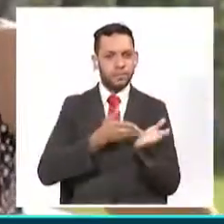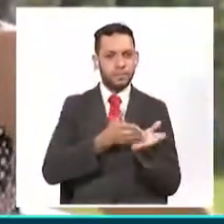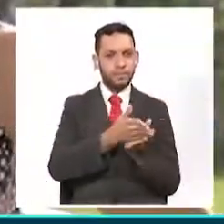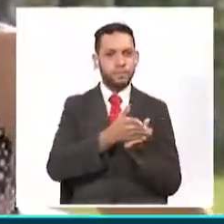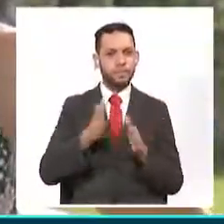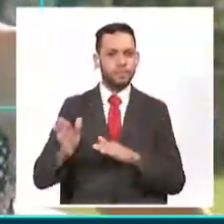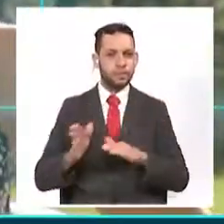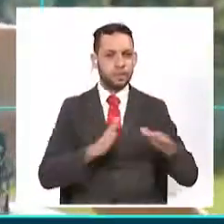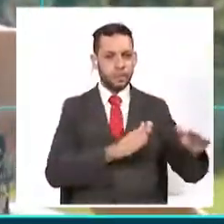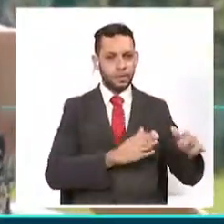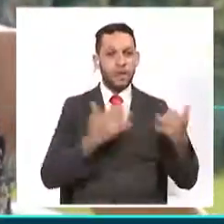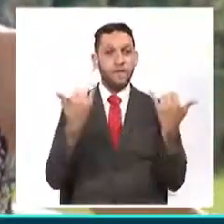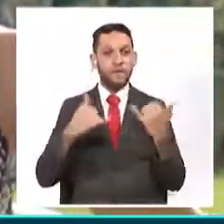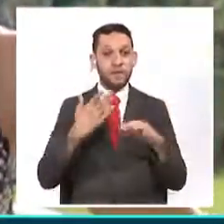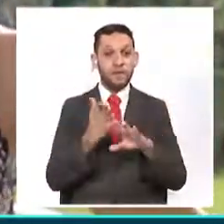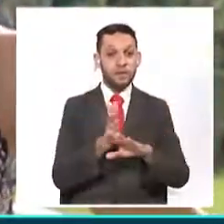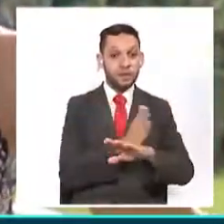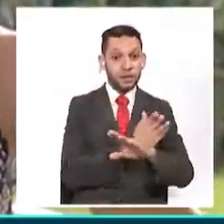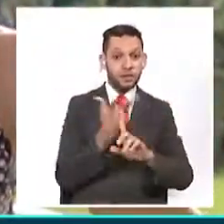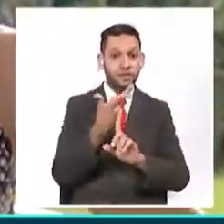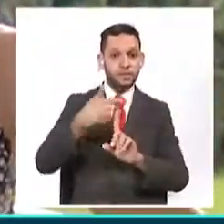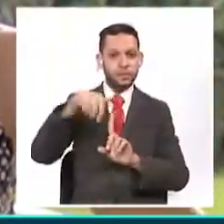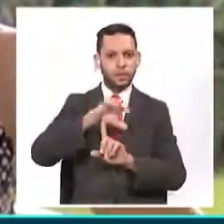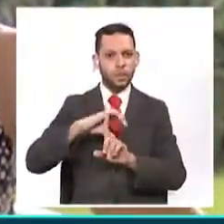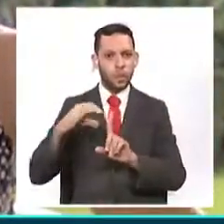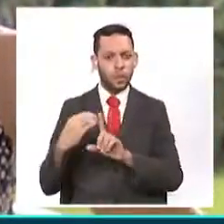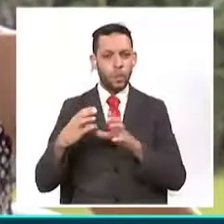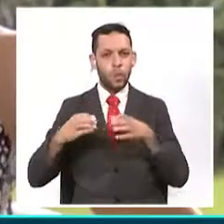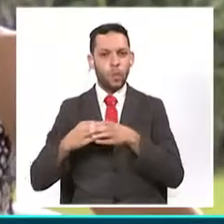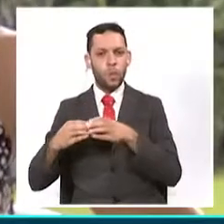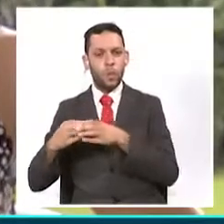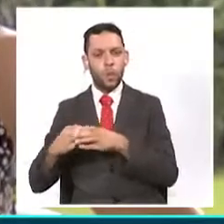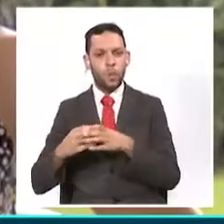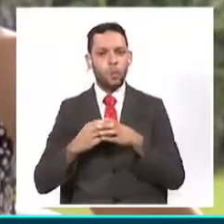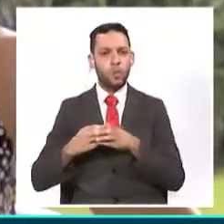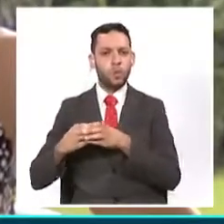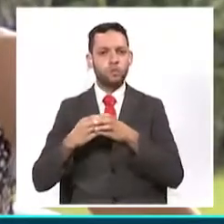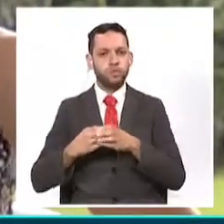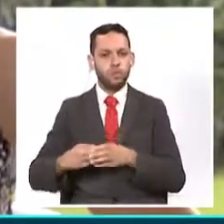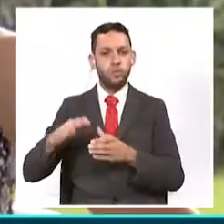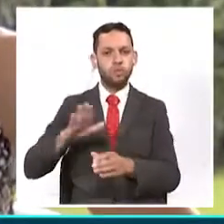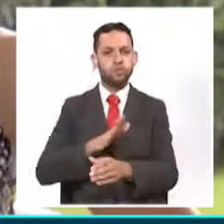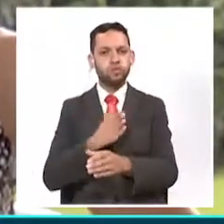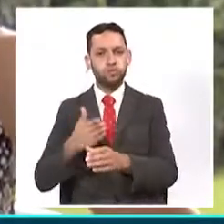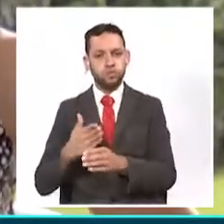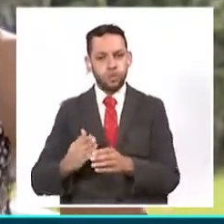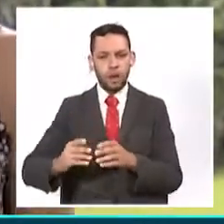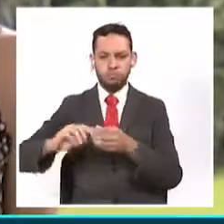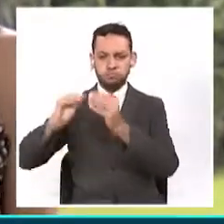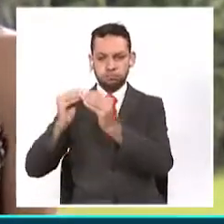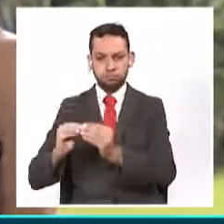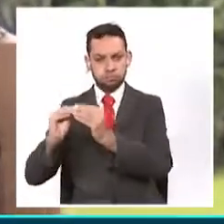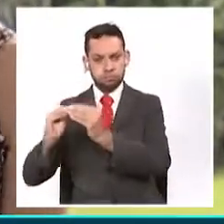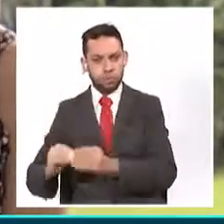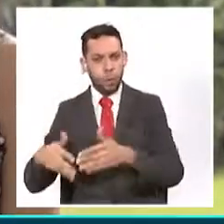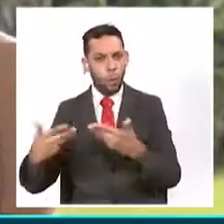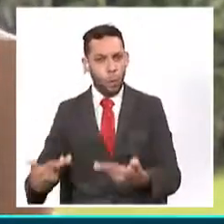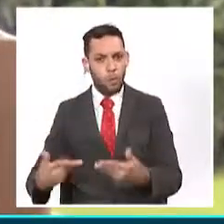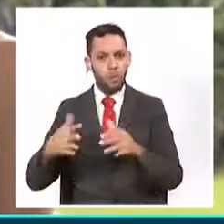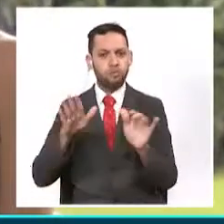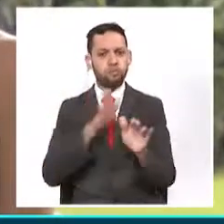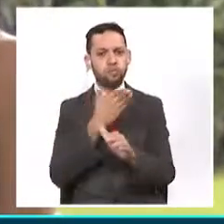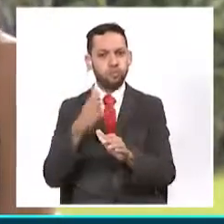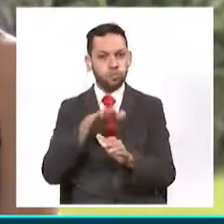Y en Sin Estrés, información de la agrupación Tutupá que realiza instrumentos con materiales reciclables. Todos los